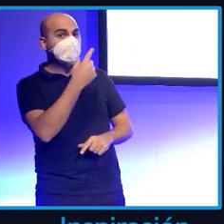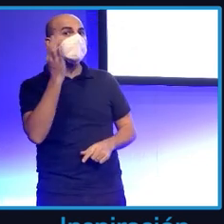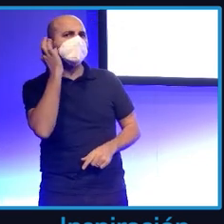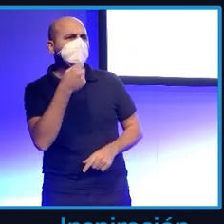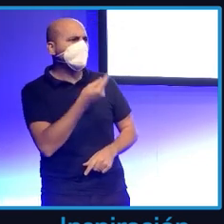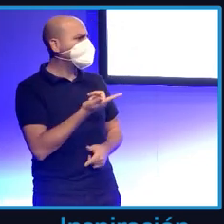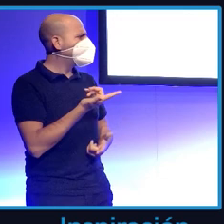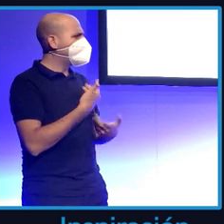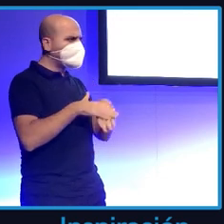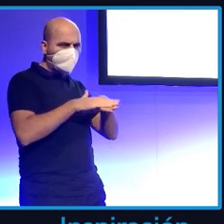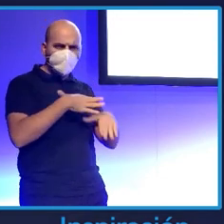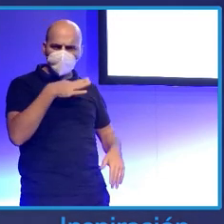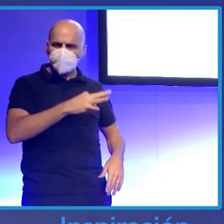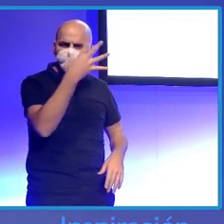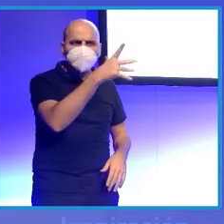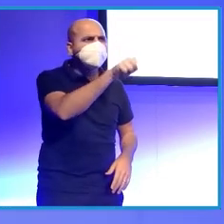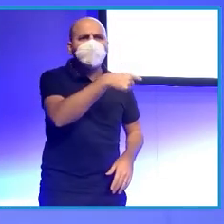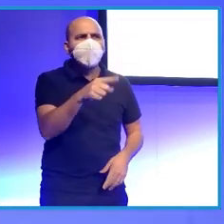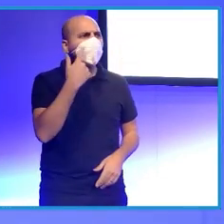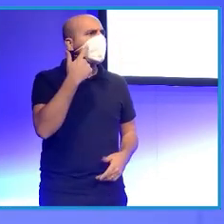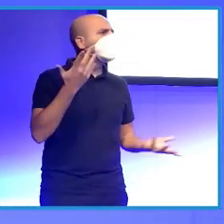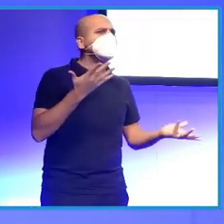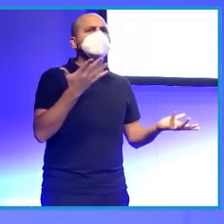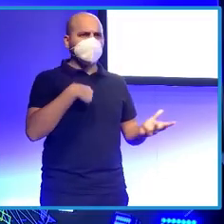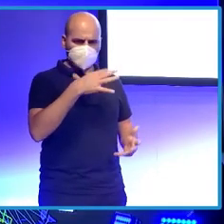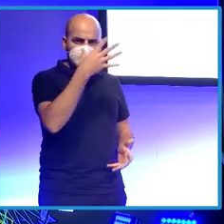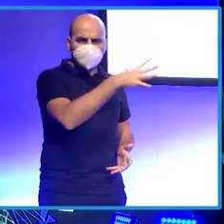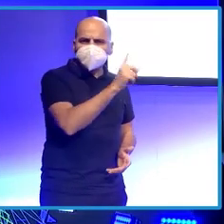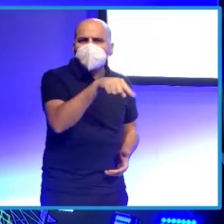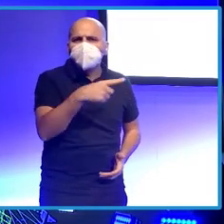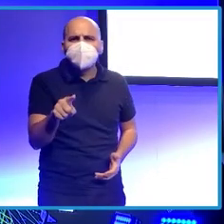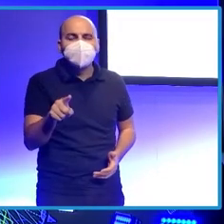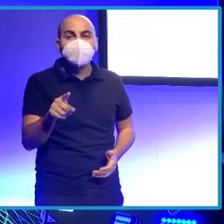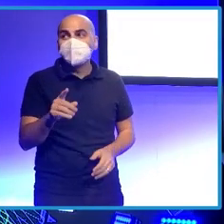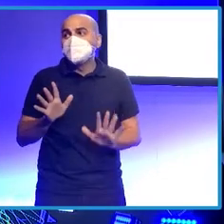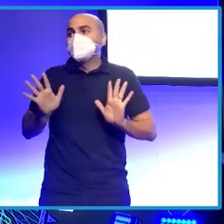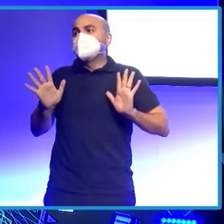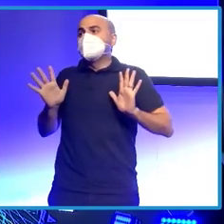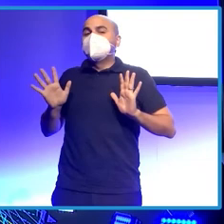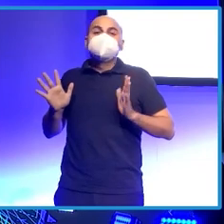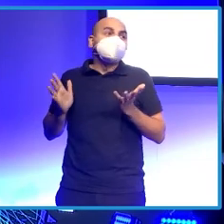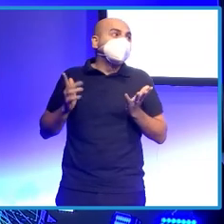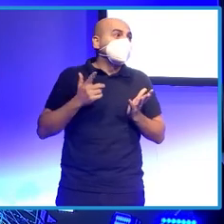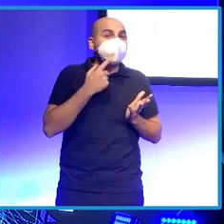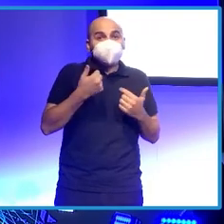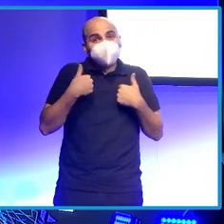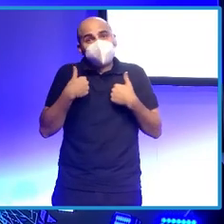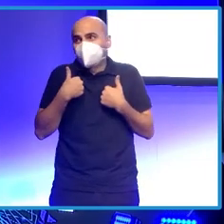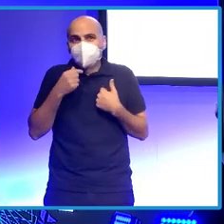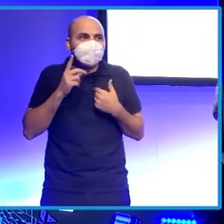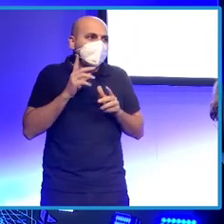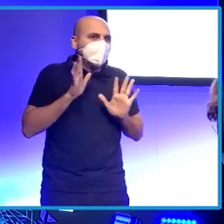¿esto es denunciable? ¿Alguien sabe? ¿Algún abogado en la sala? Porque lo contrato ahora mismo, ¿eh? Si está buscando trabajo, lo contrato, ¿eh?